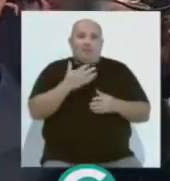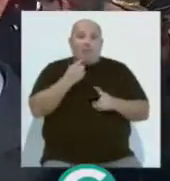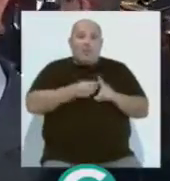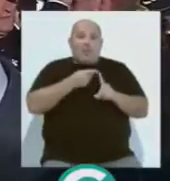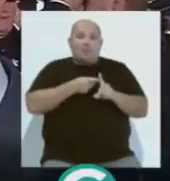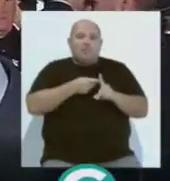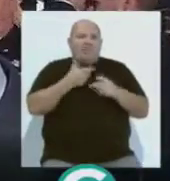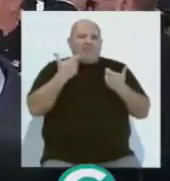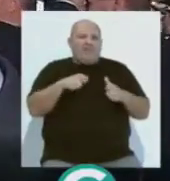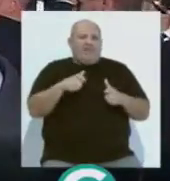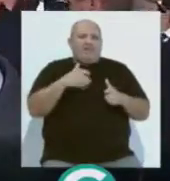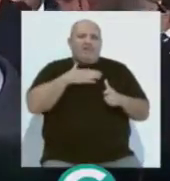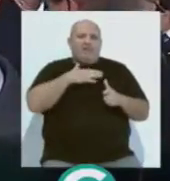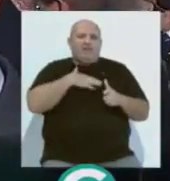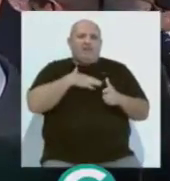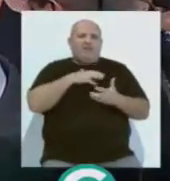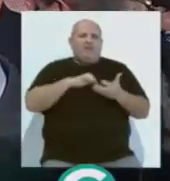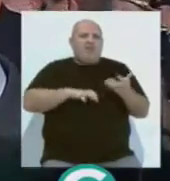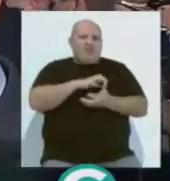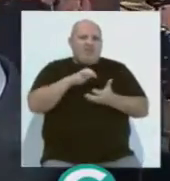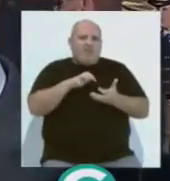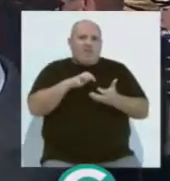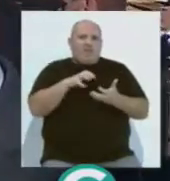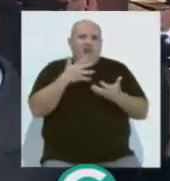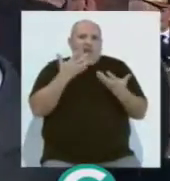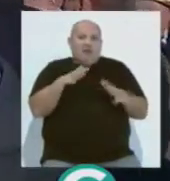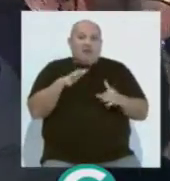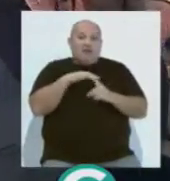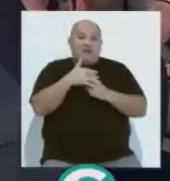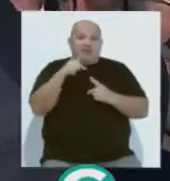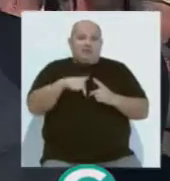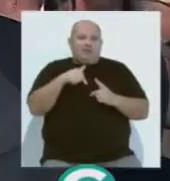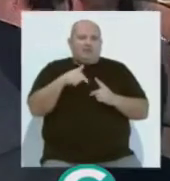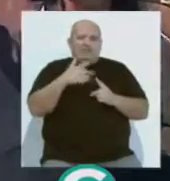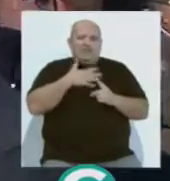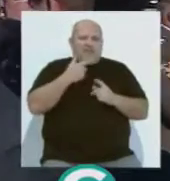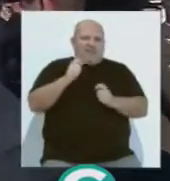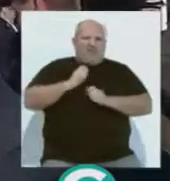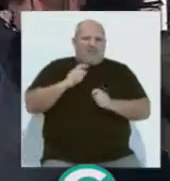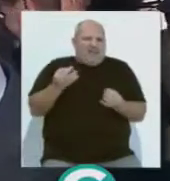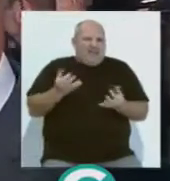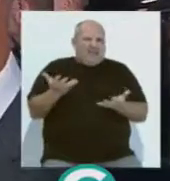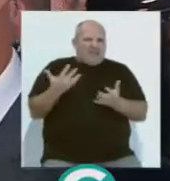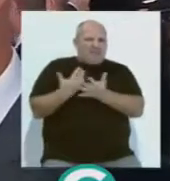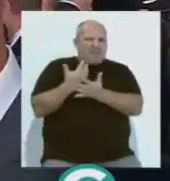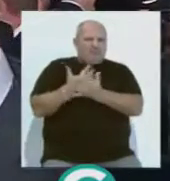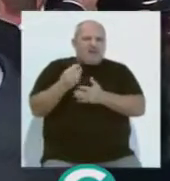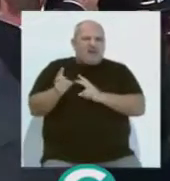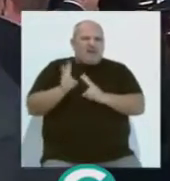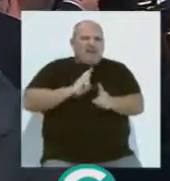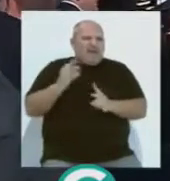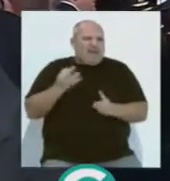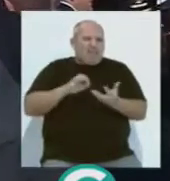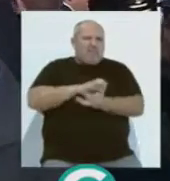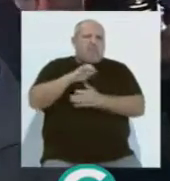uso de la violencia ante una situación como esta resta credibilidad a quien está de alguna manera manifestándose. Yo creo